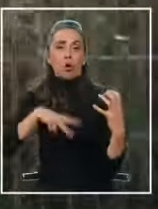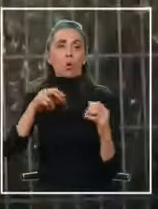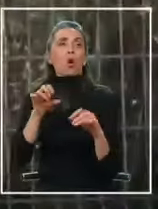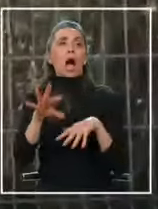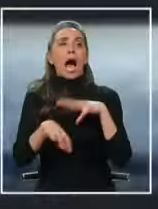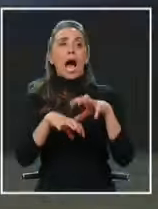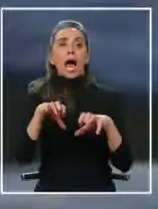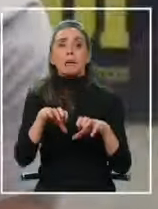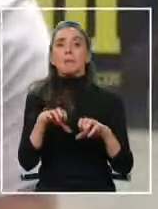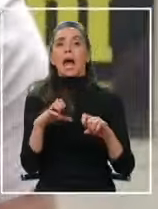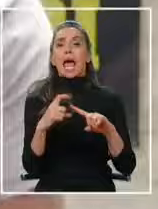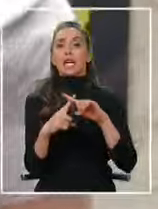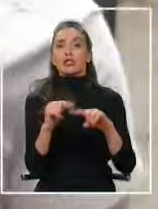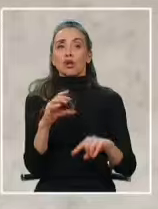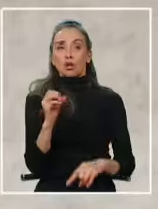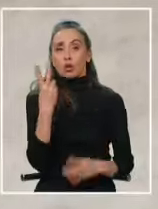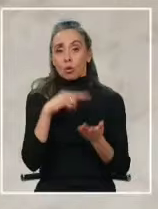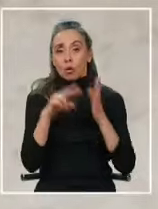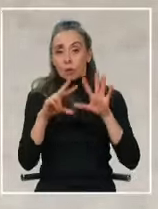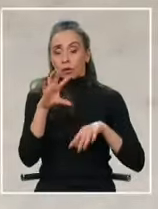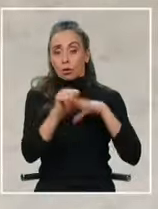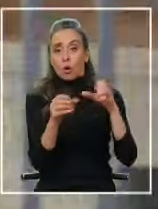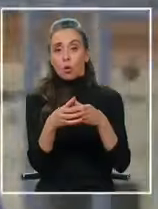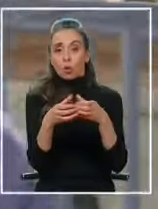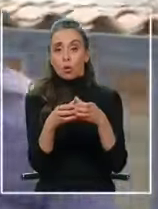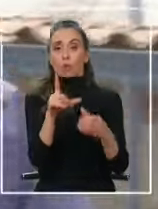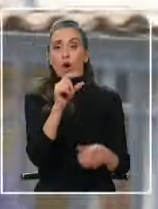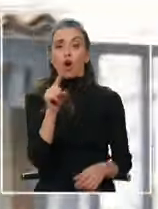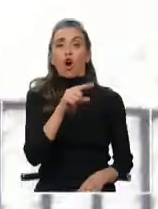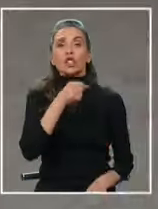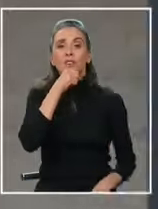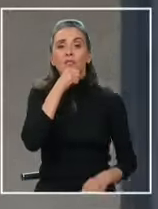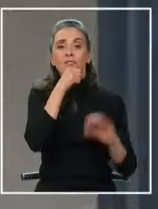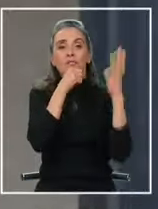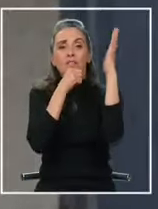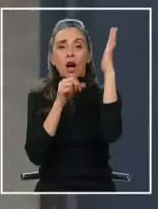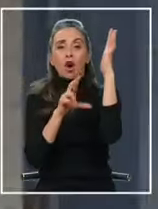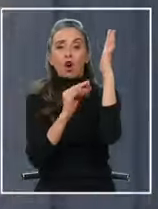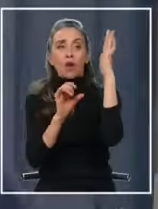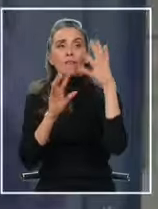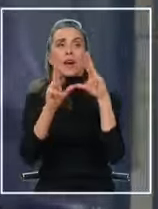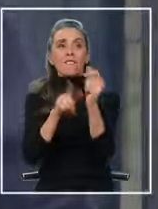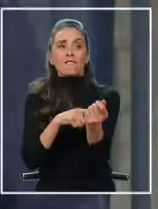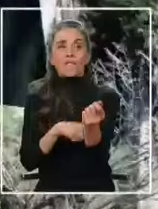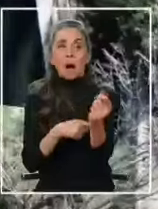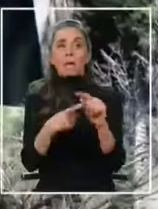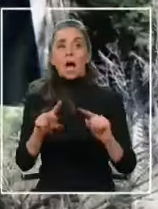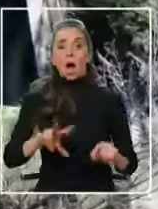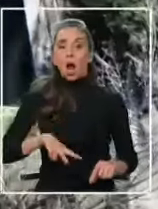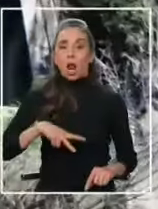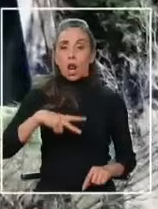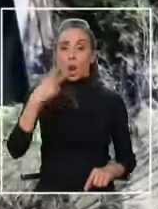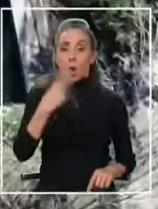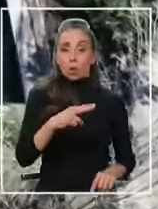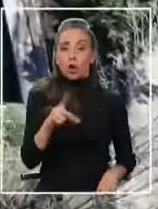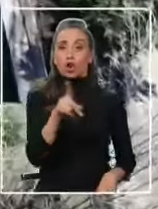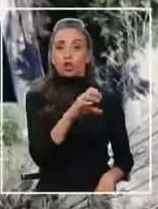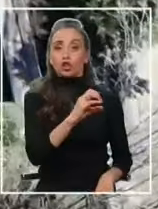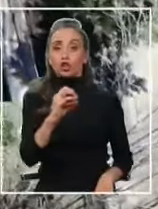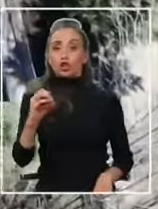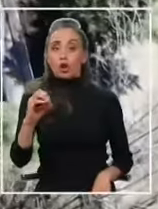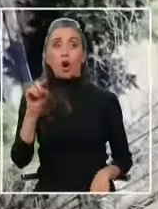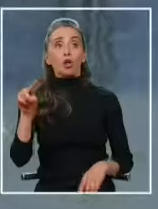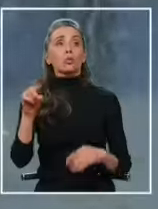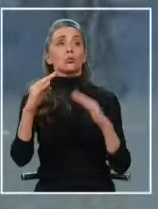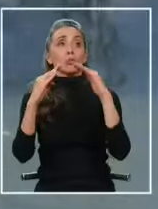animales exóticos en 2018 cayó la banda de los viejos robles un clan familiar que mantenía variados lujos e incluso un zoológico en